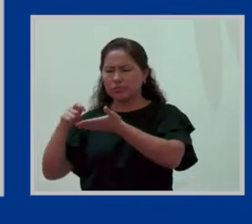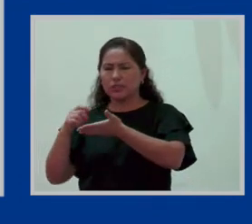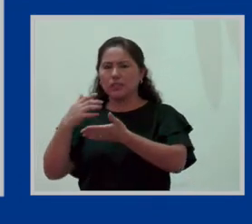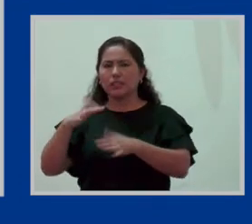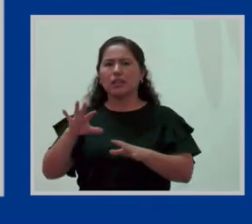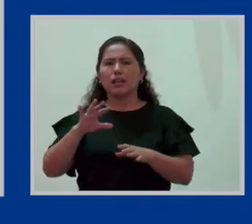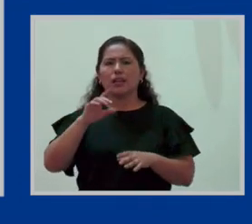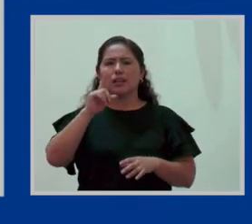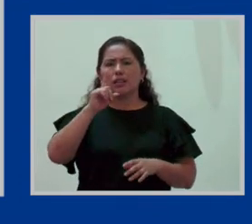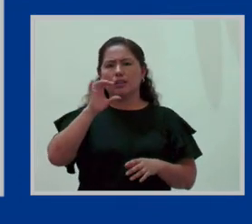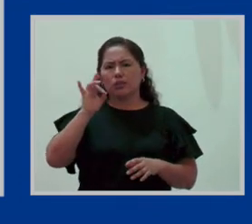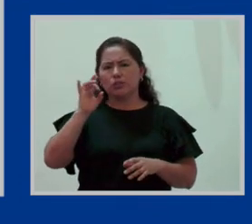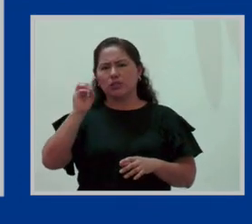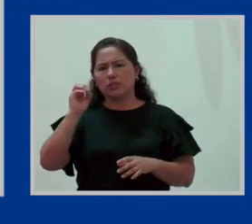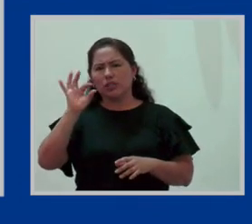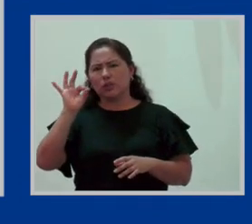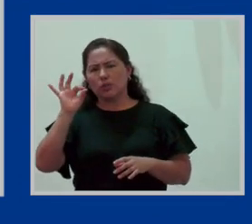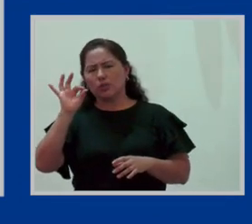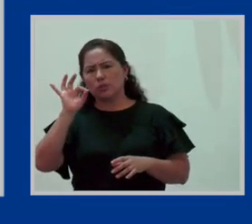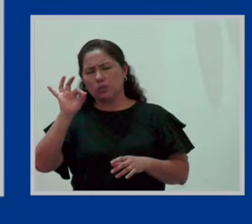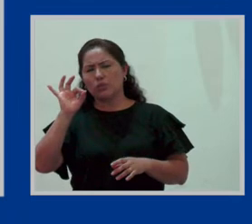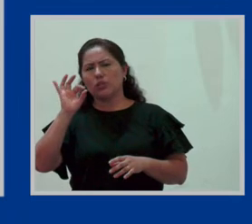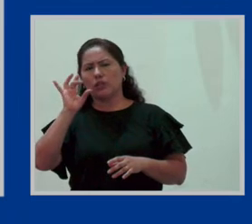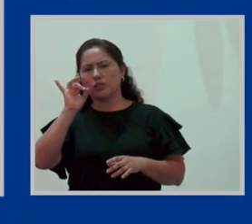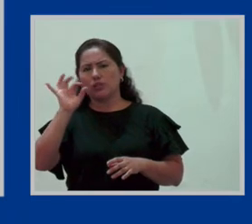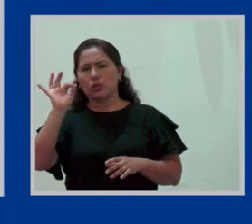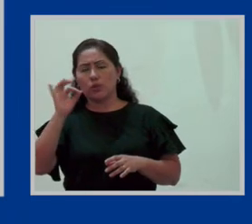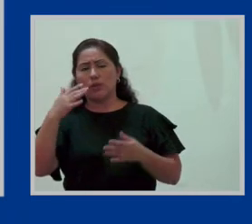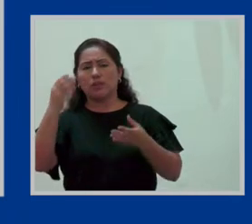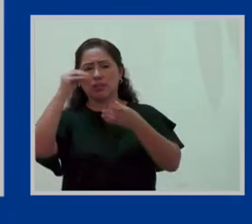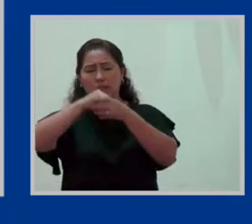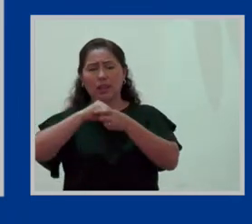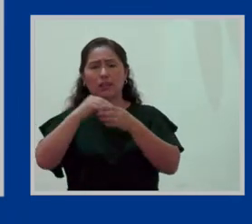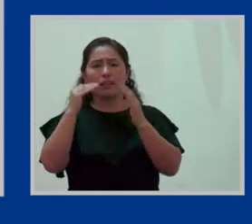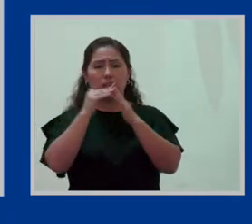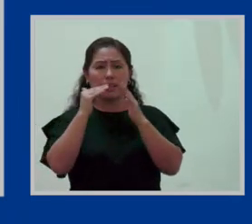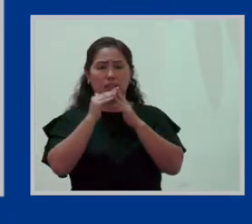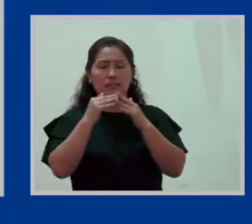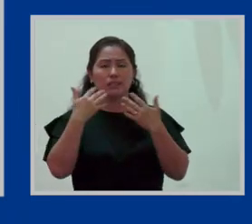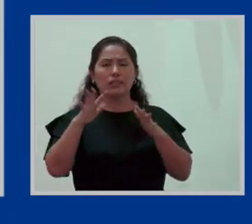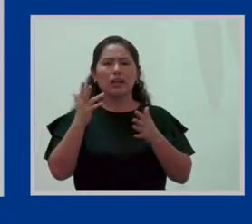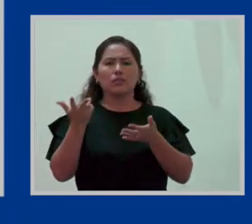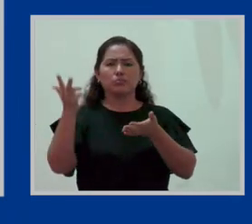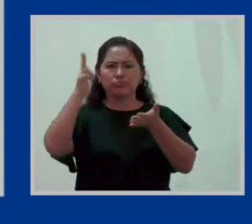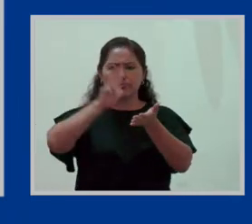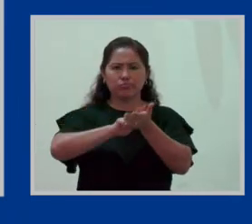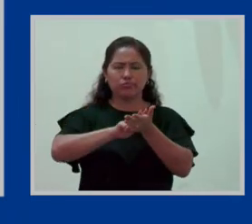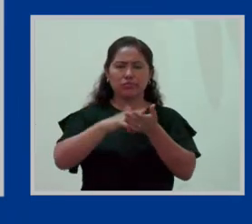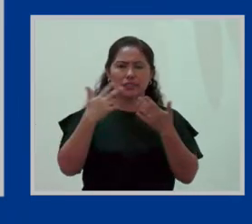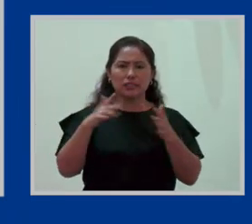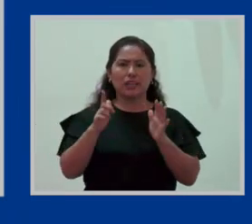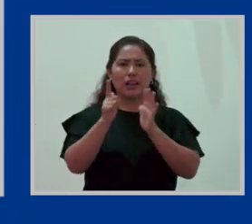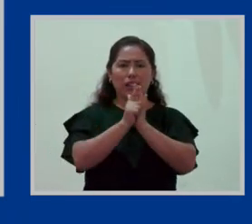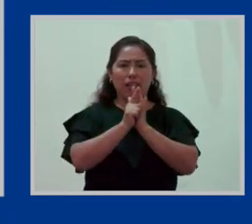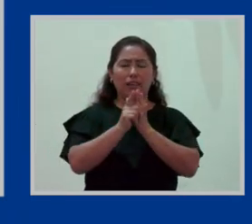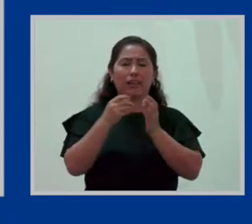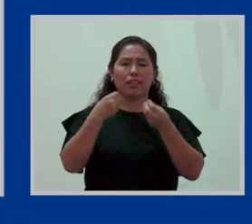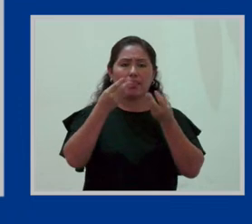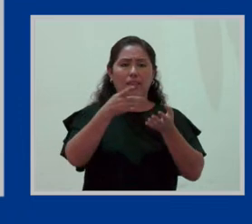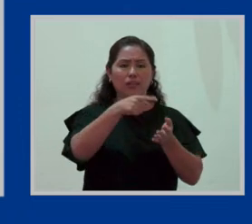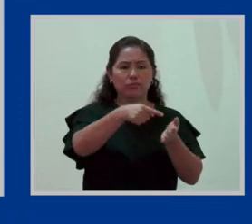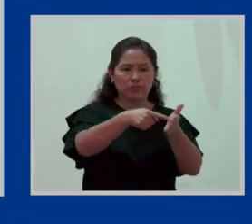189 sobre trabajadores del hogar, lograron también la aprobación de su ley y del reglamento que les